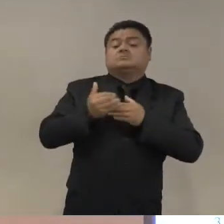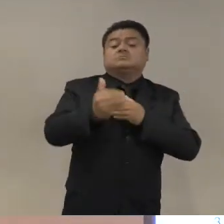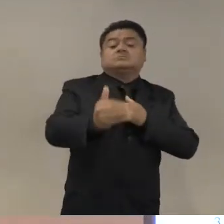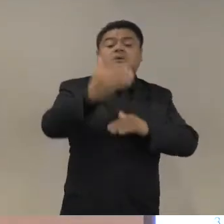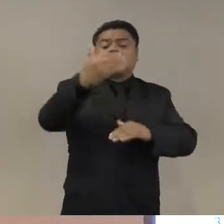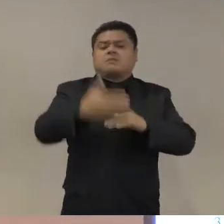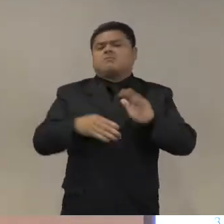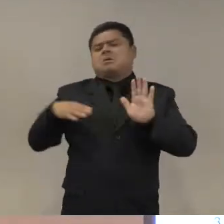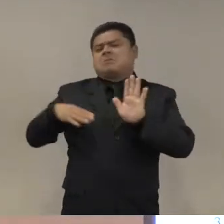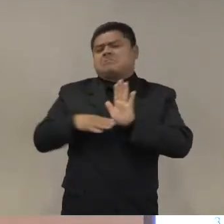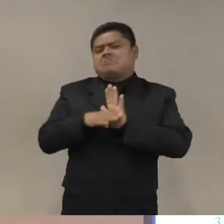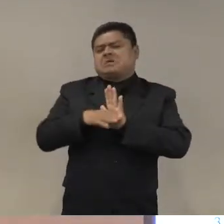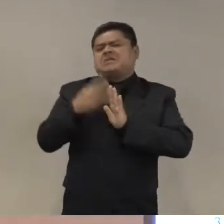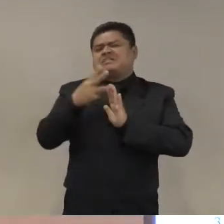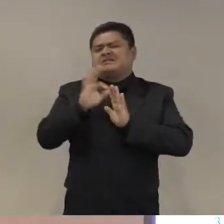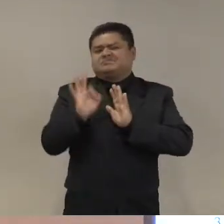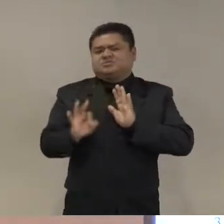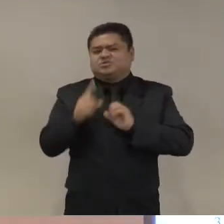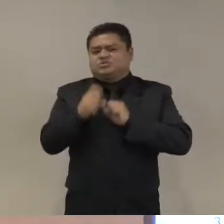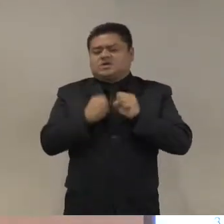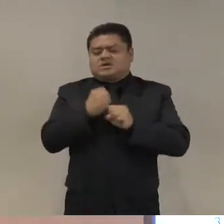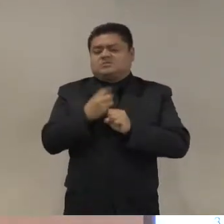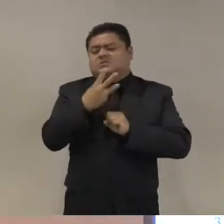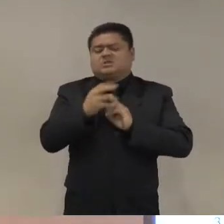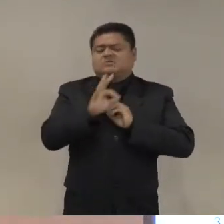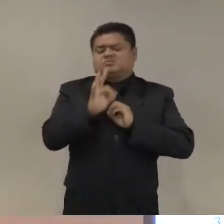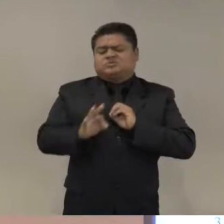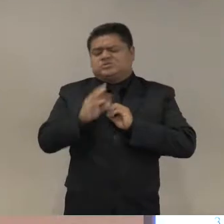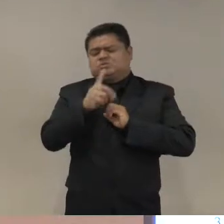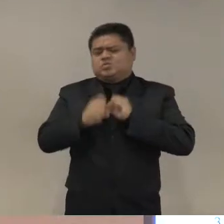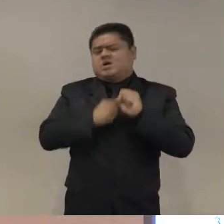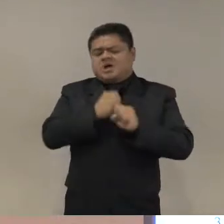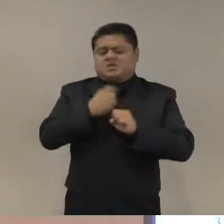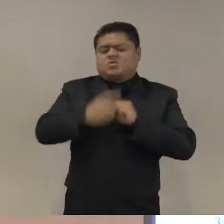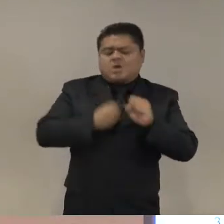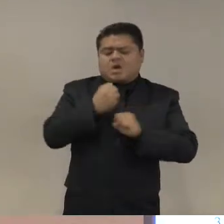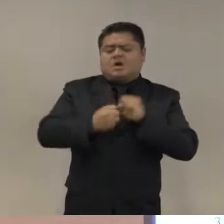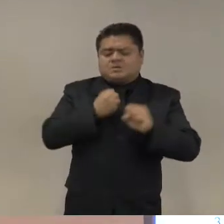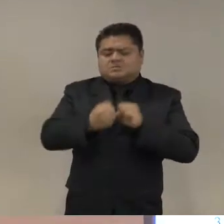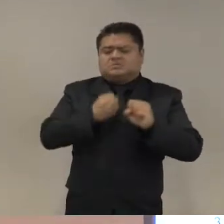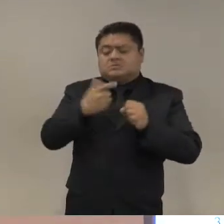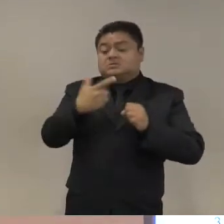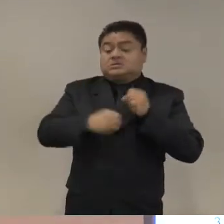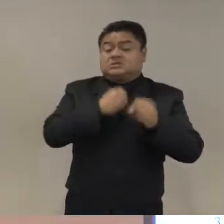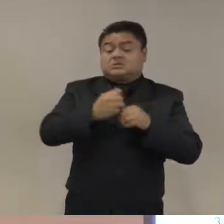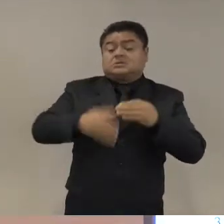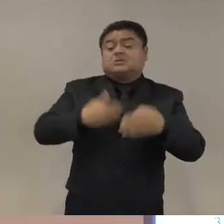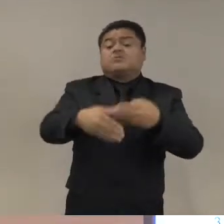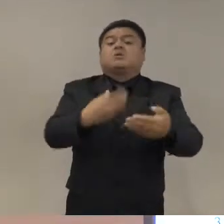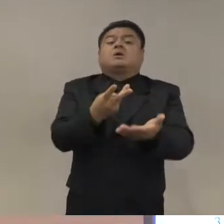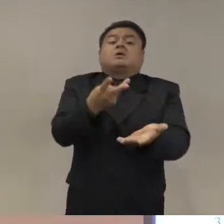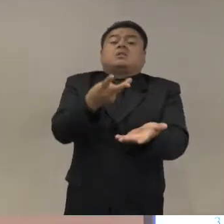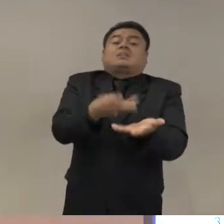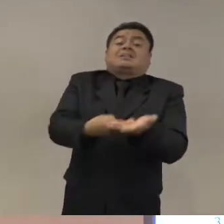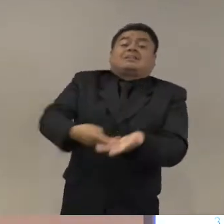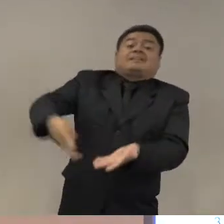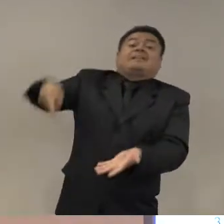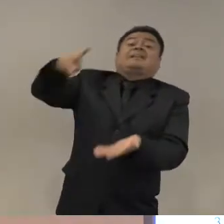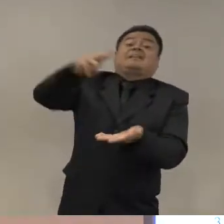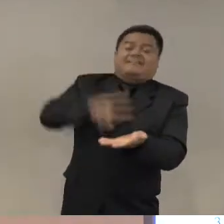creciendo solamente el 3% del año se puede triplicar sus capacidades institucionales en una sola generación